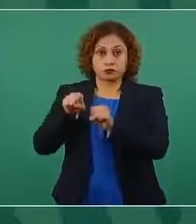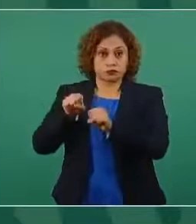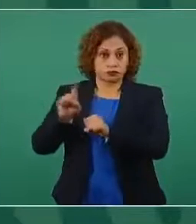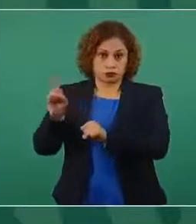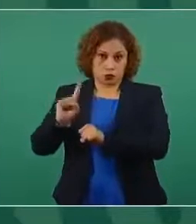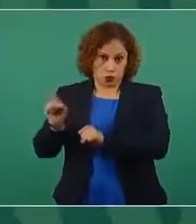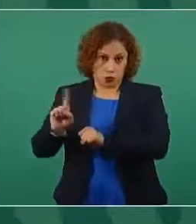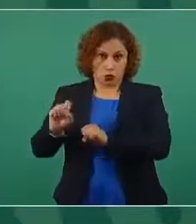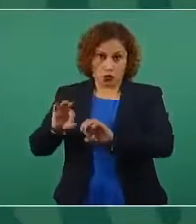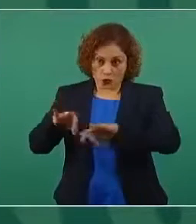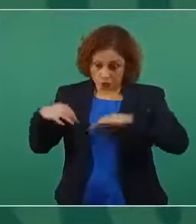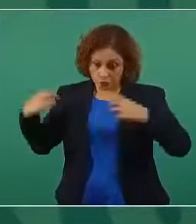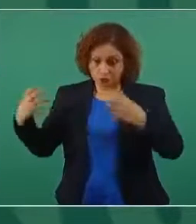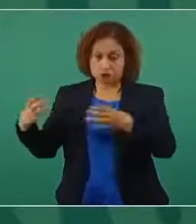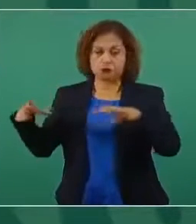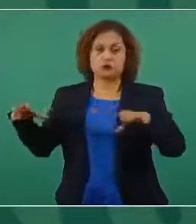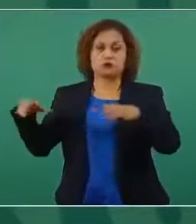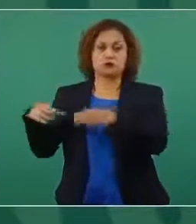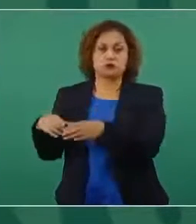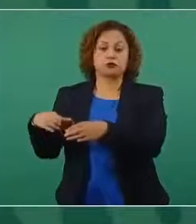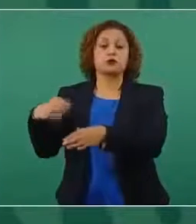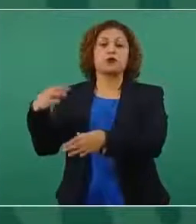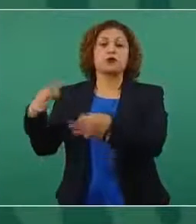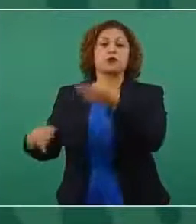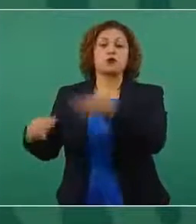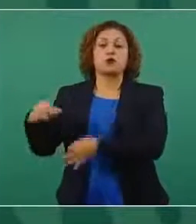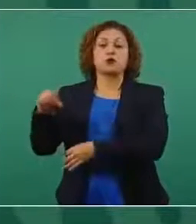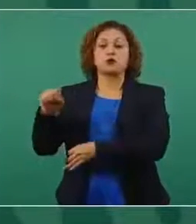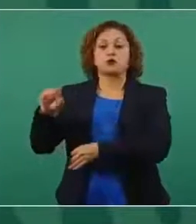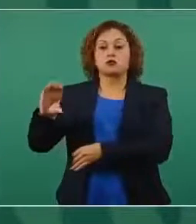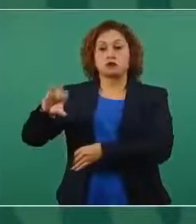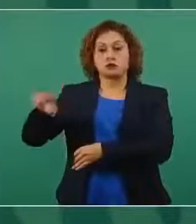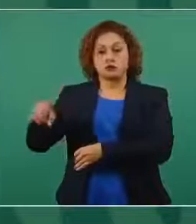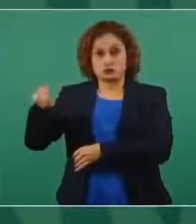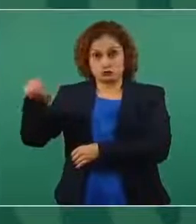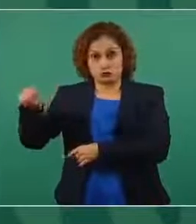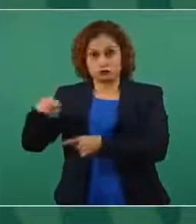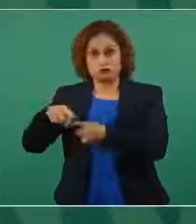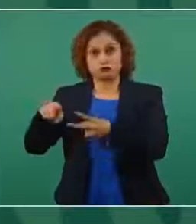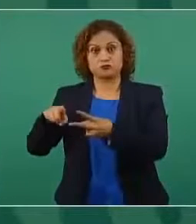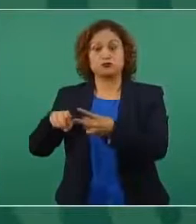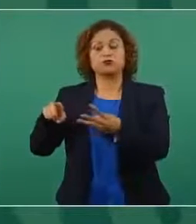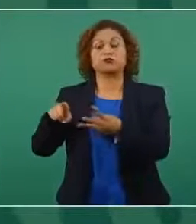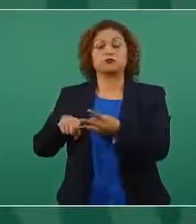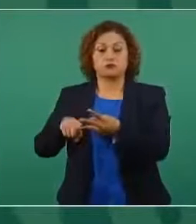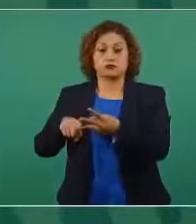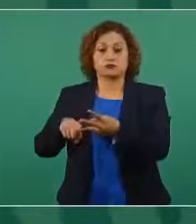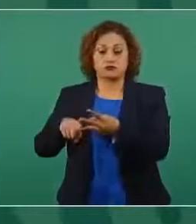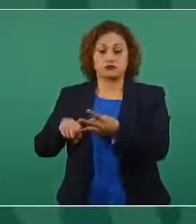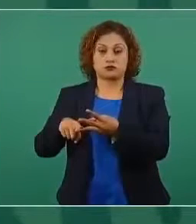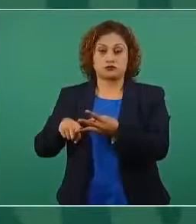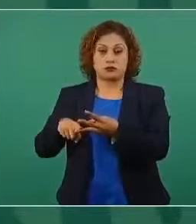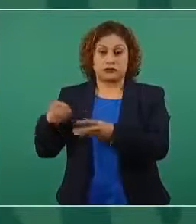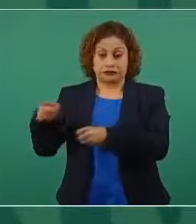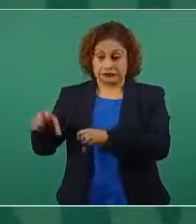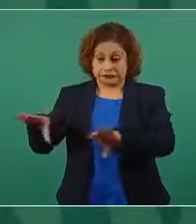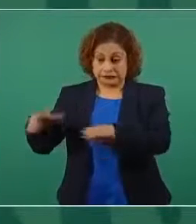sino la Suprema Corte, el Poder Legislativo en especial,